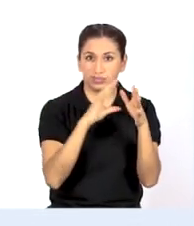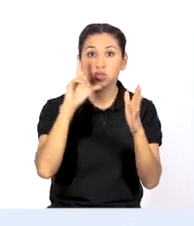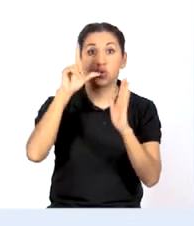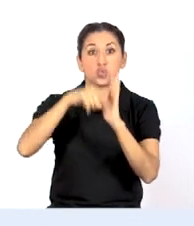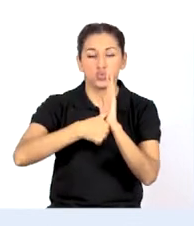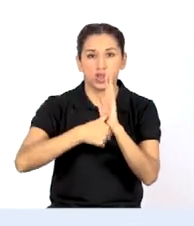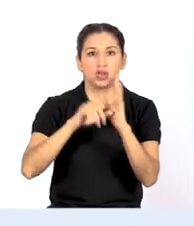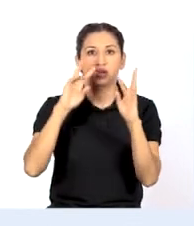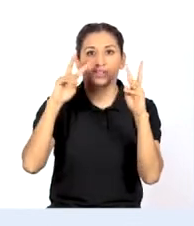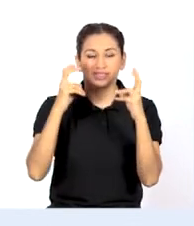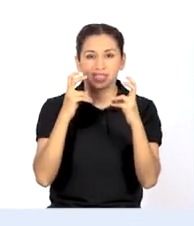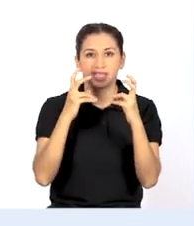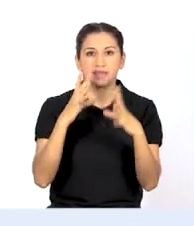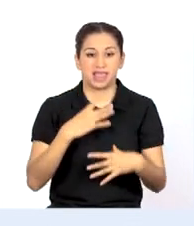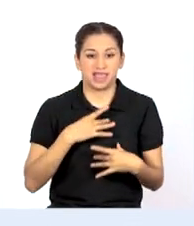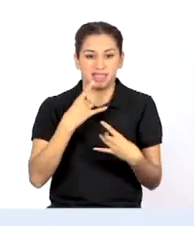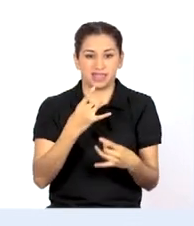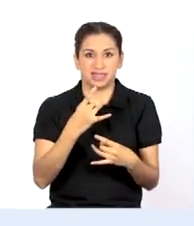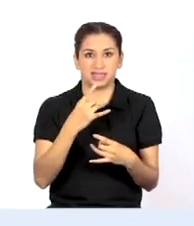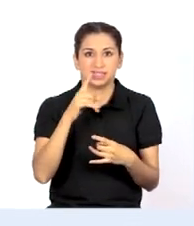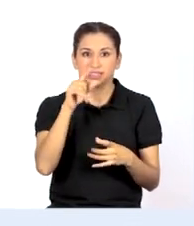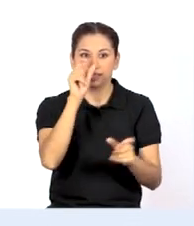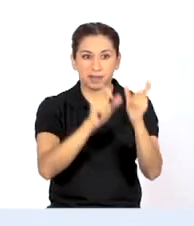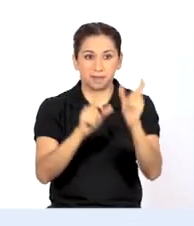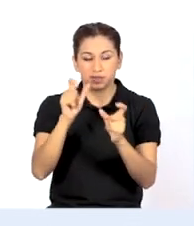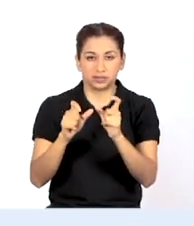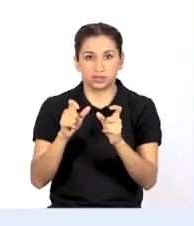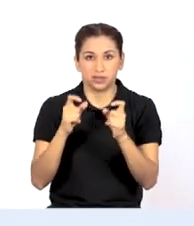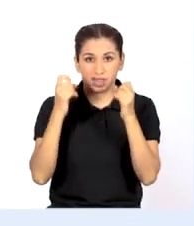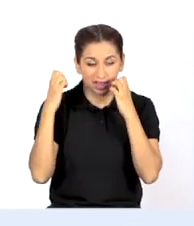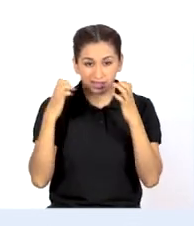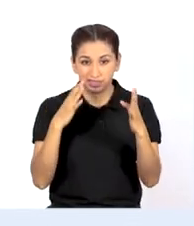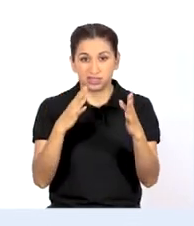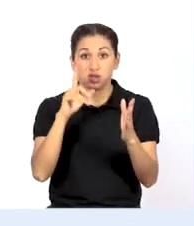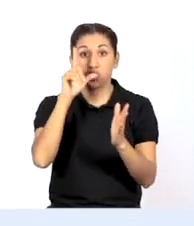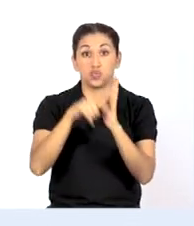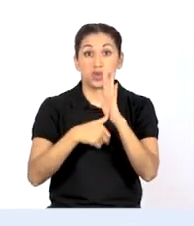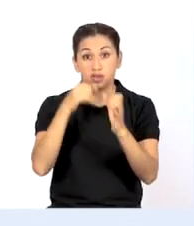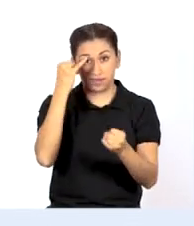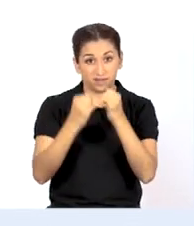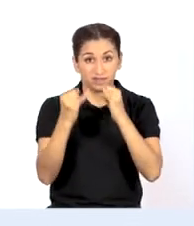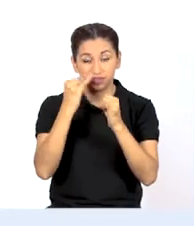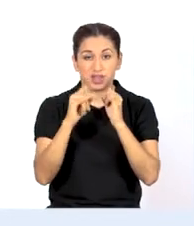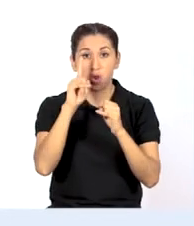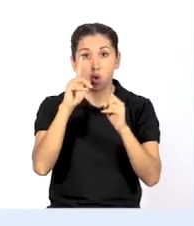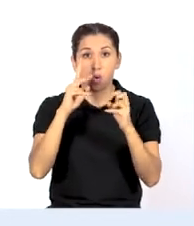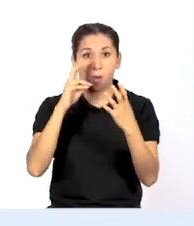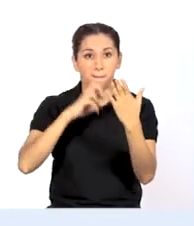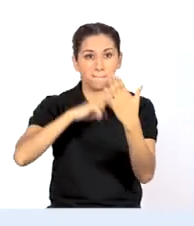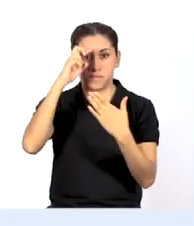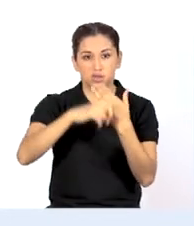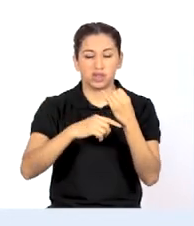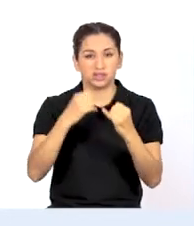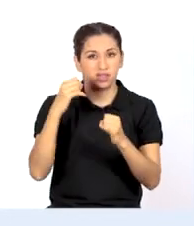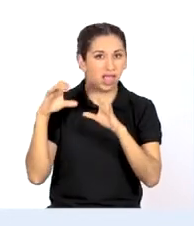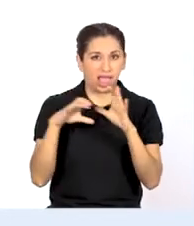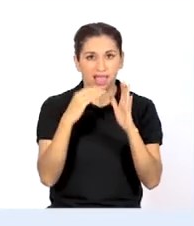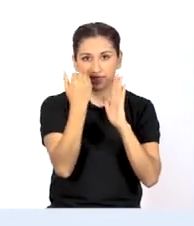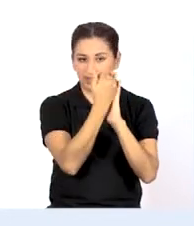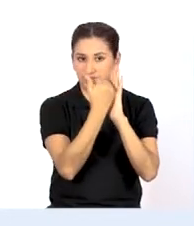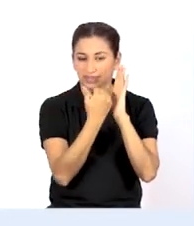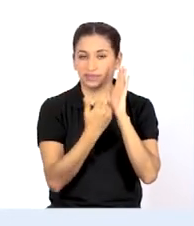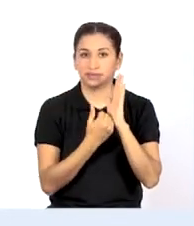determinamos las influencias e intereses de los actores estratégicos y concluimos con un plan de actividades.